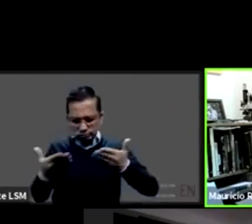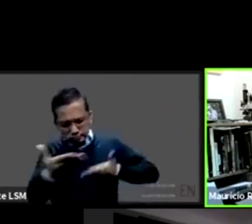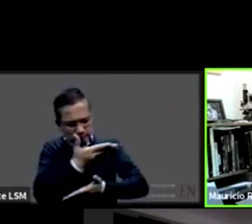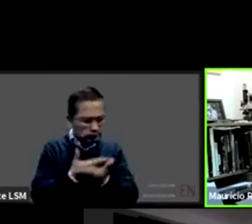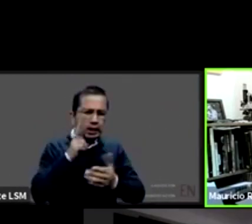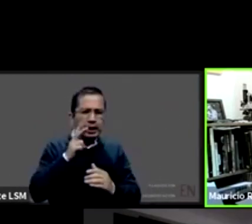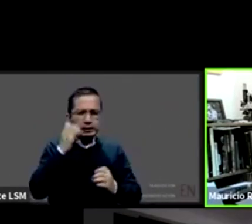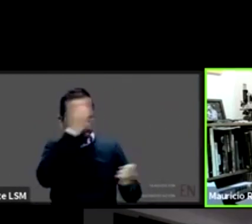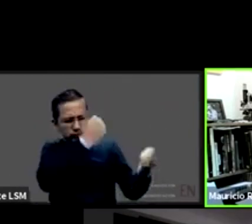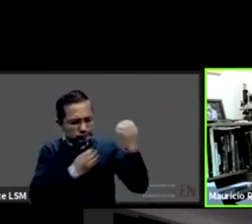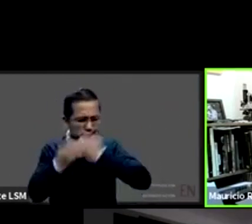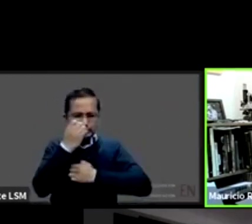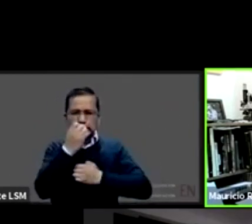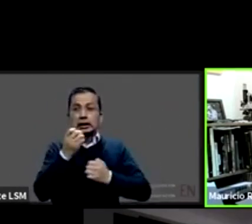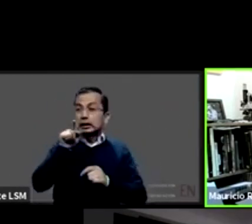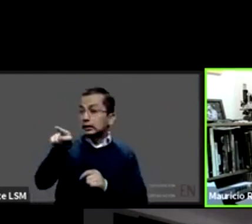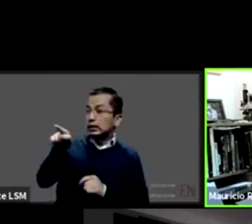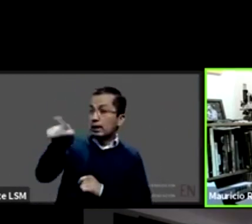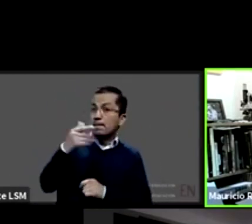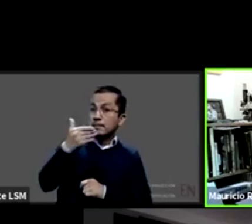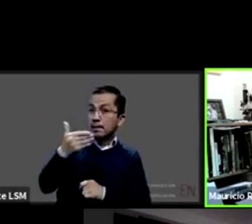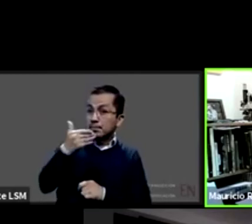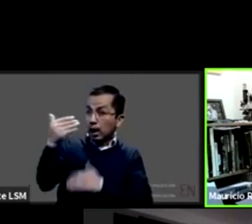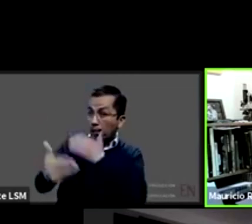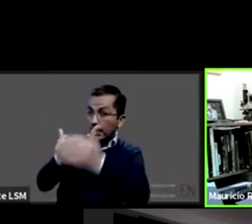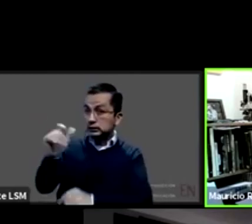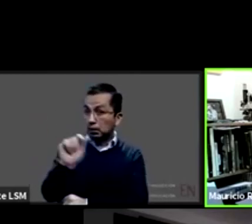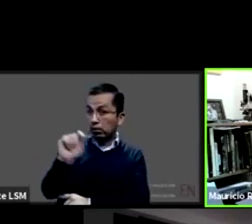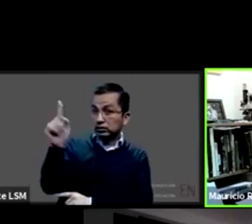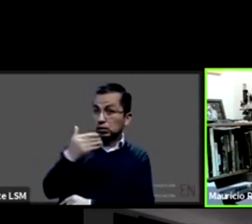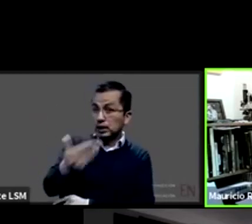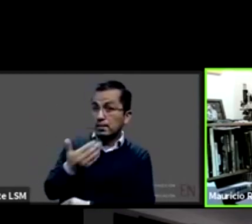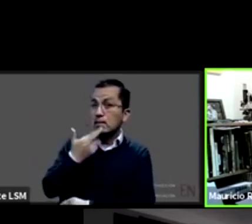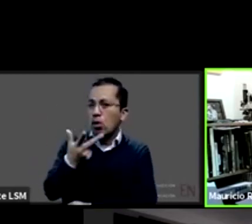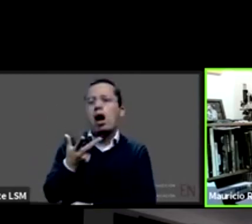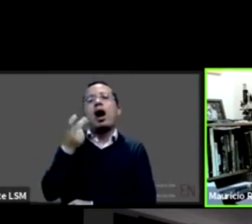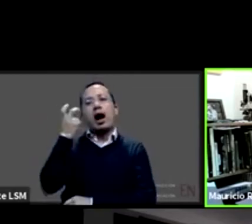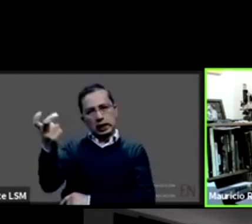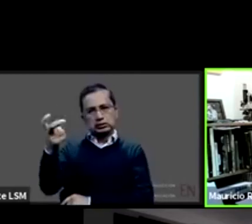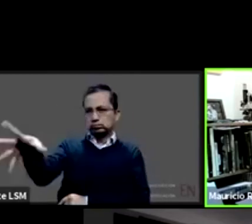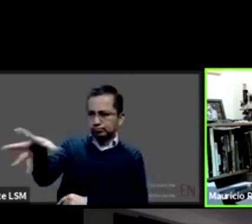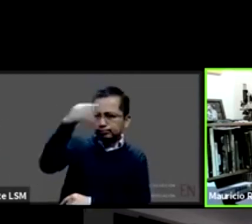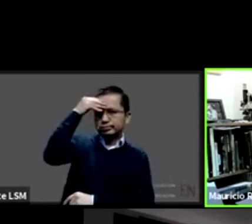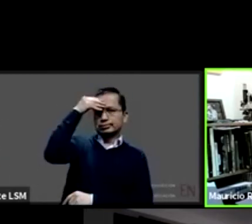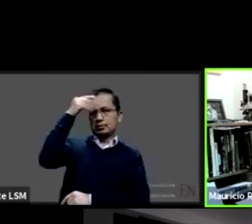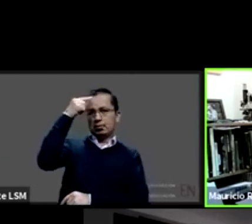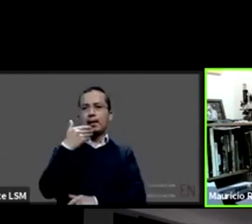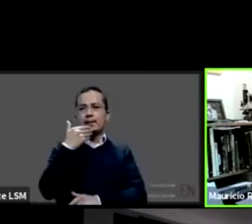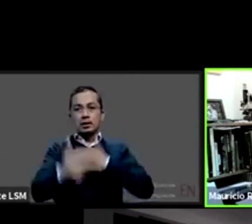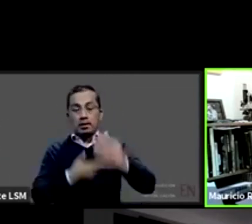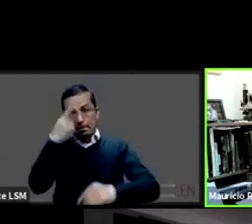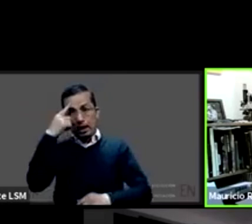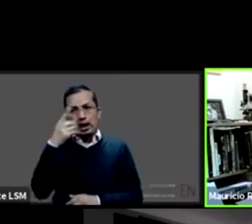experiencias de éxito para que pues cada vez sean menos estos casos que cada vez sea menos esta